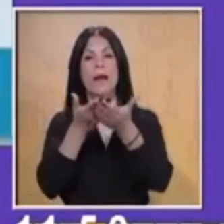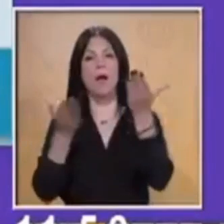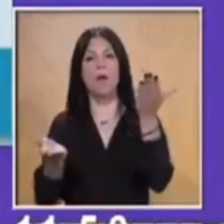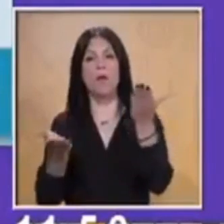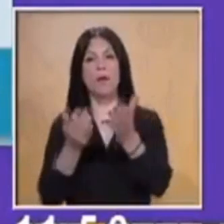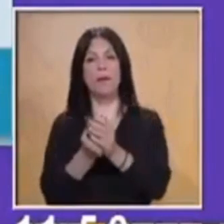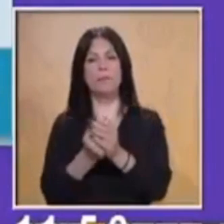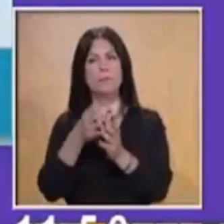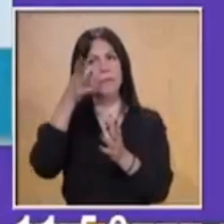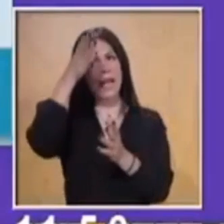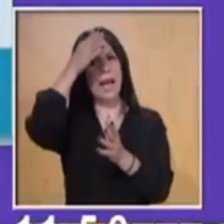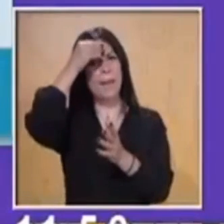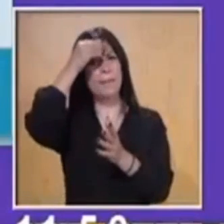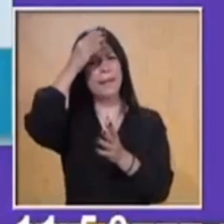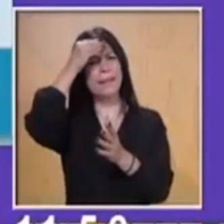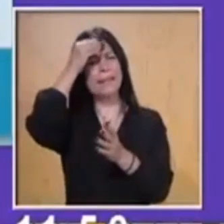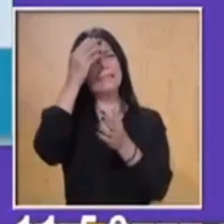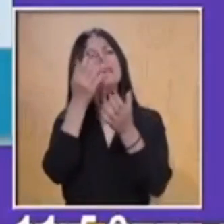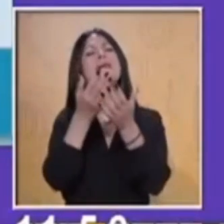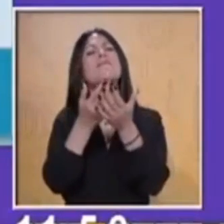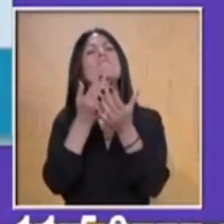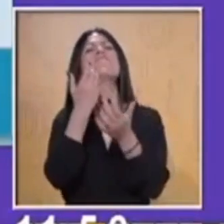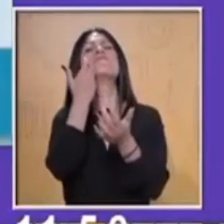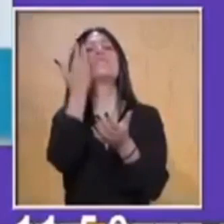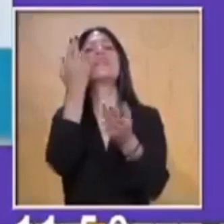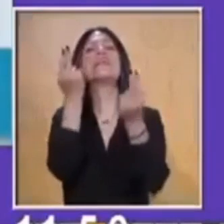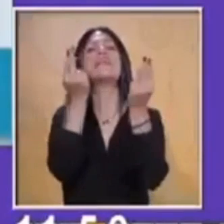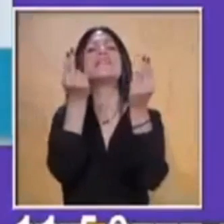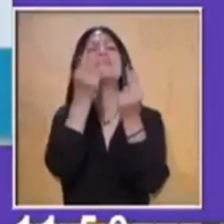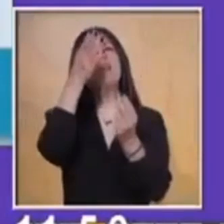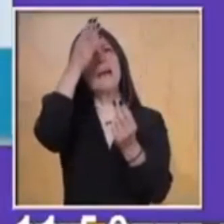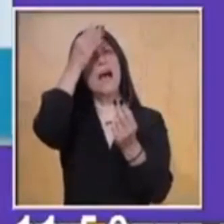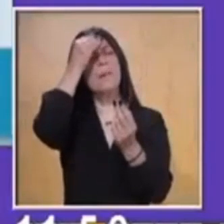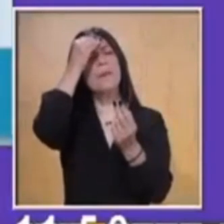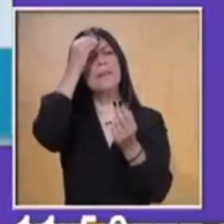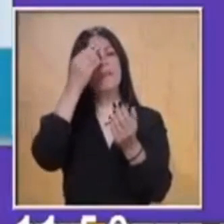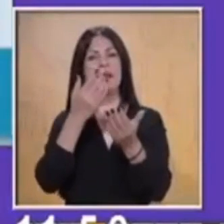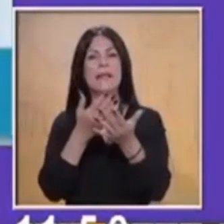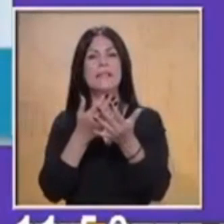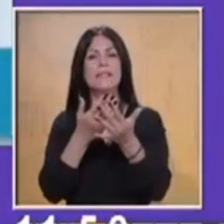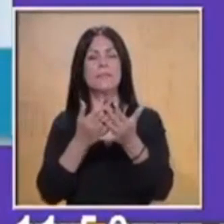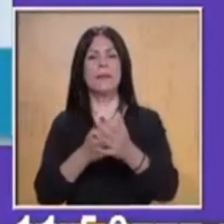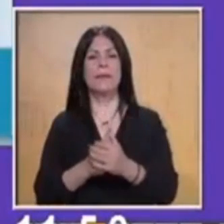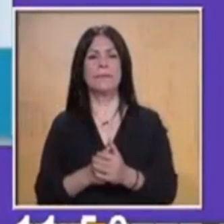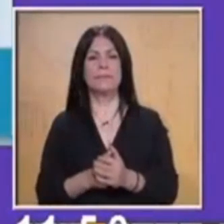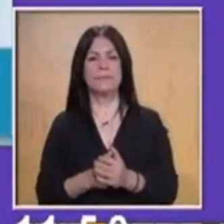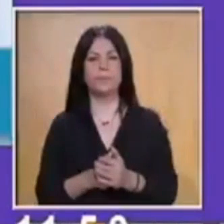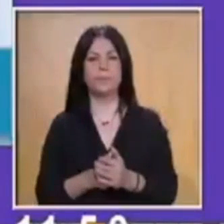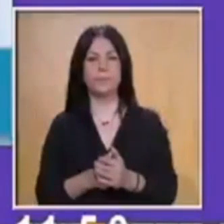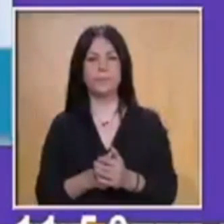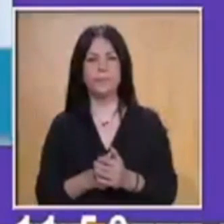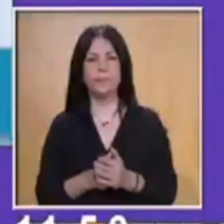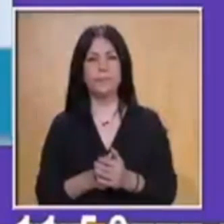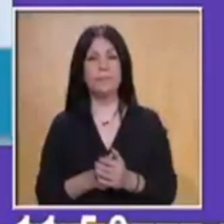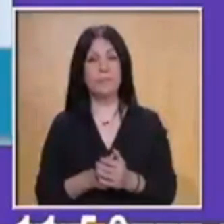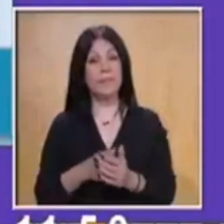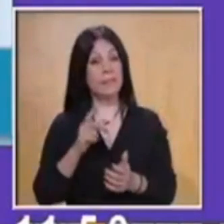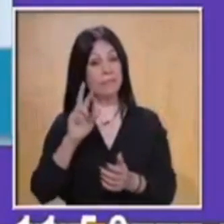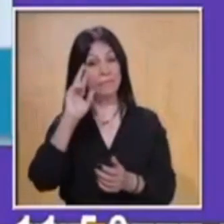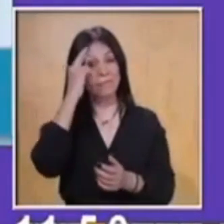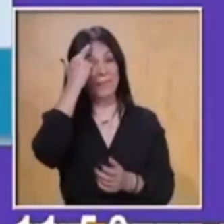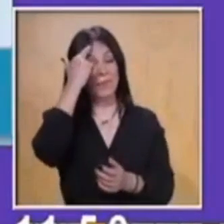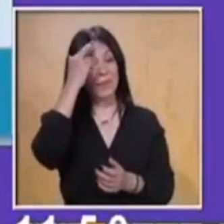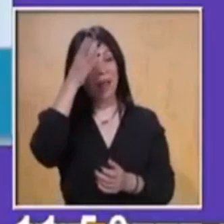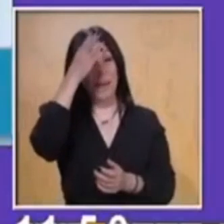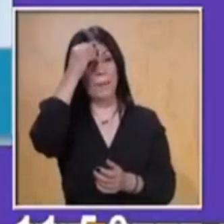los aprendizajes esperados que ustedes en casita. Esas palabras suenan muy familiares porque todos los días en